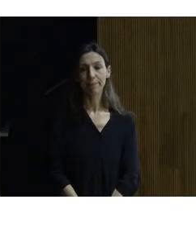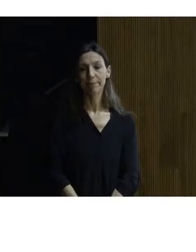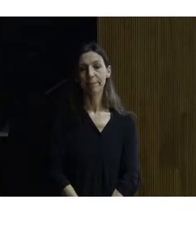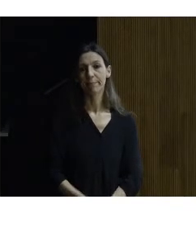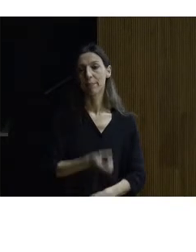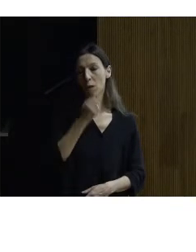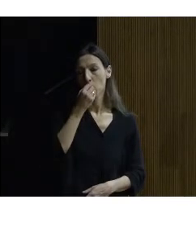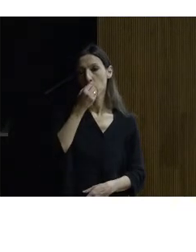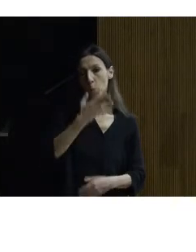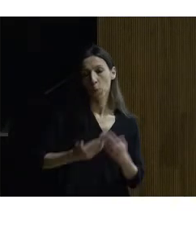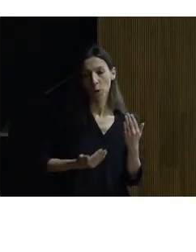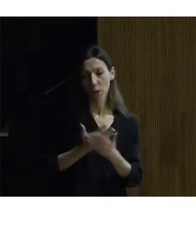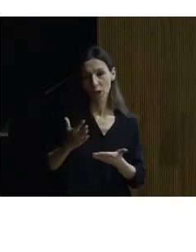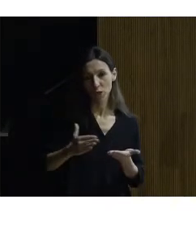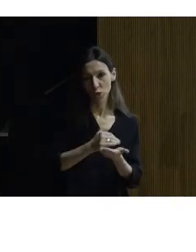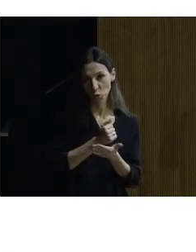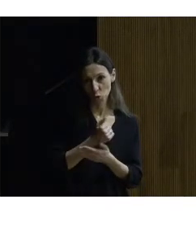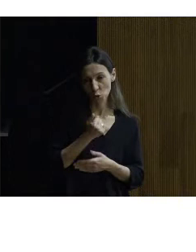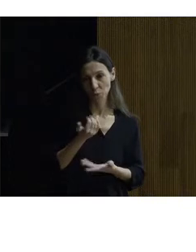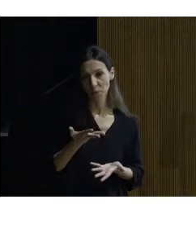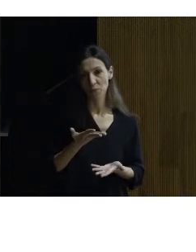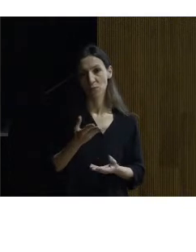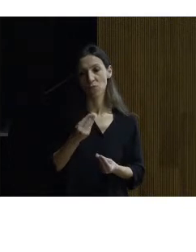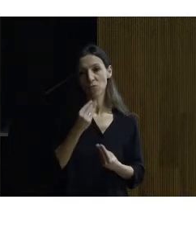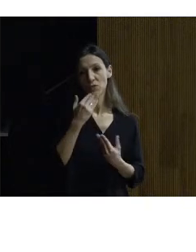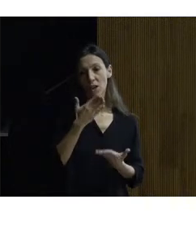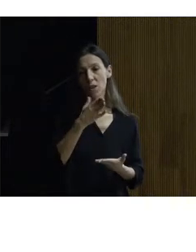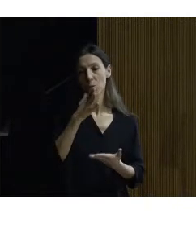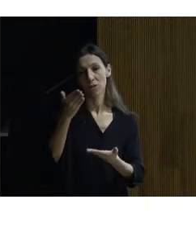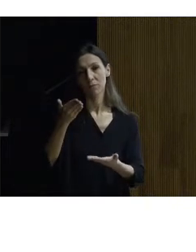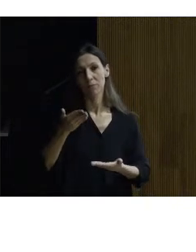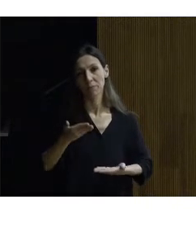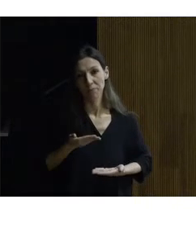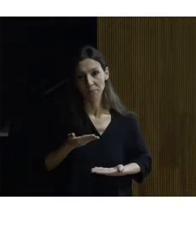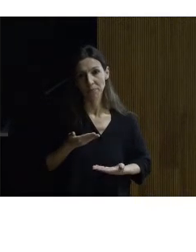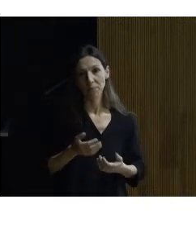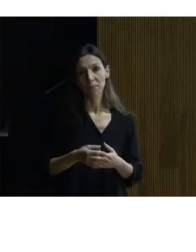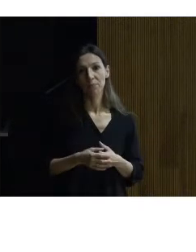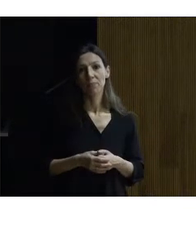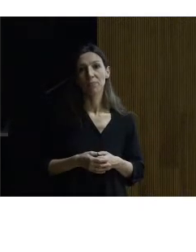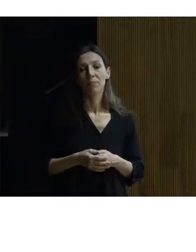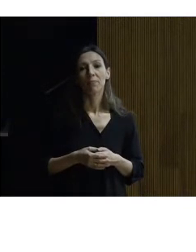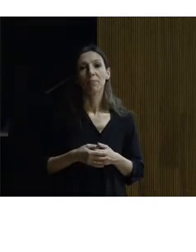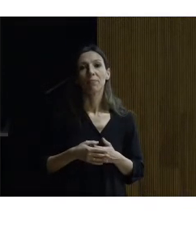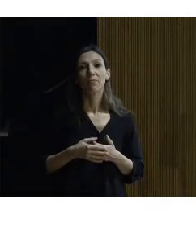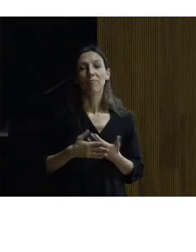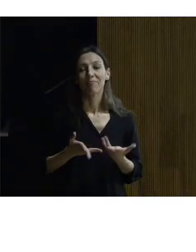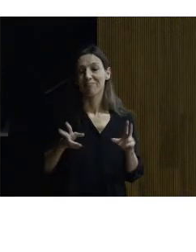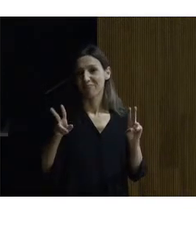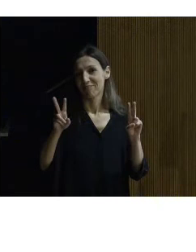buenos días a todos muchas gracias por la invitación me encanta estar aquí y este tema